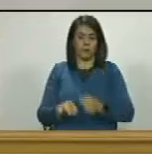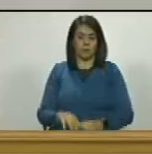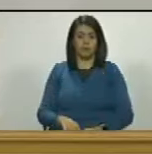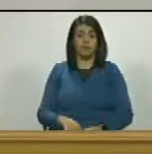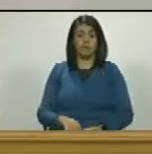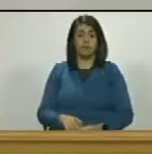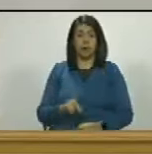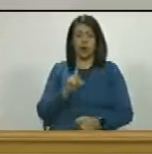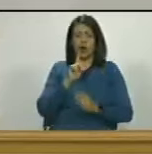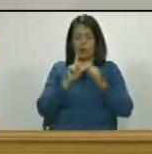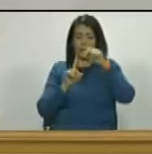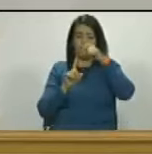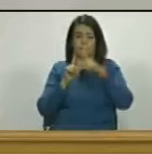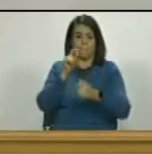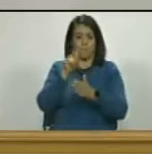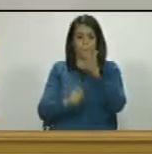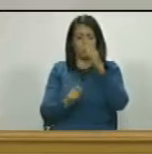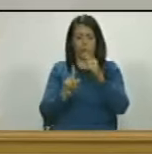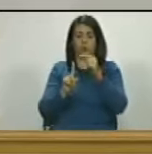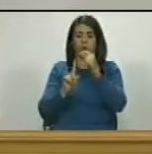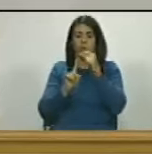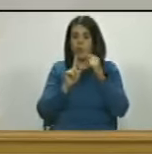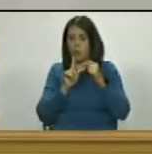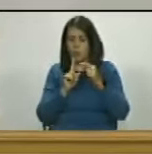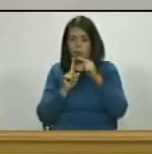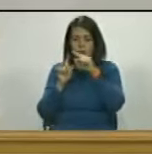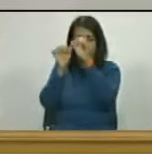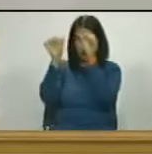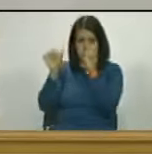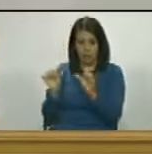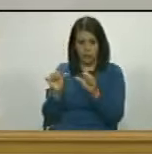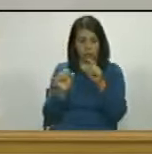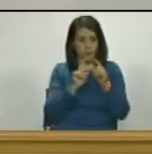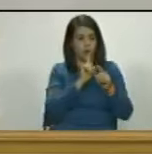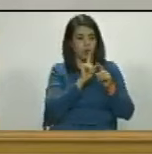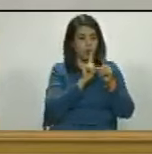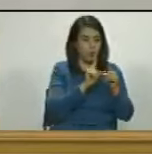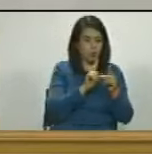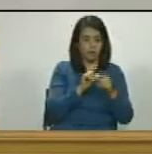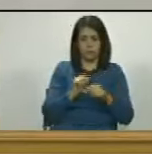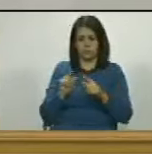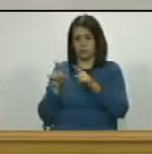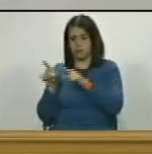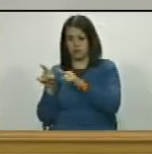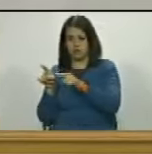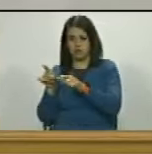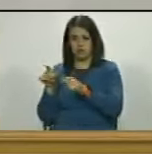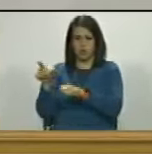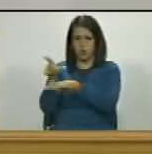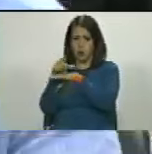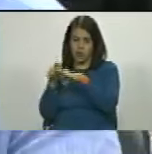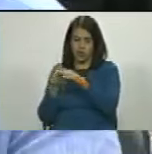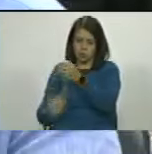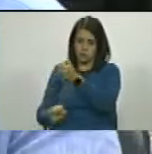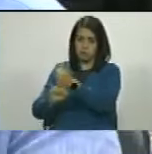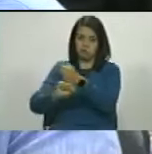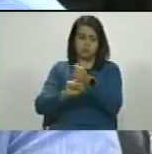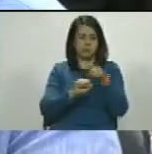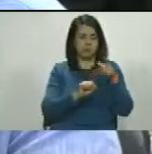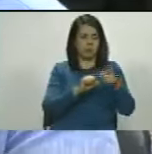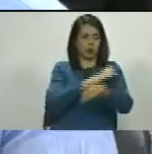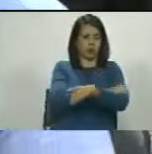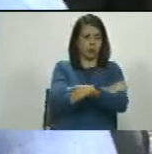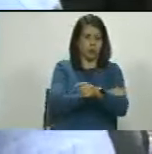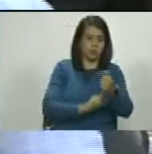prender una vela a un santo y a otro y no se puede lanzar un tiro para el gobierno y un tiro para la oposición en